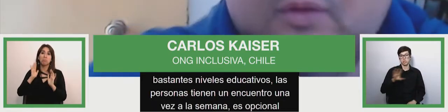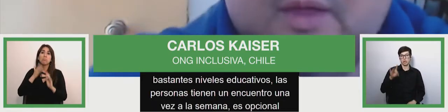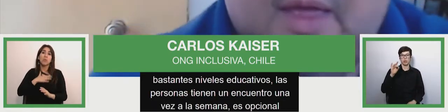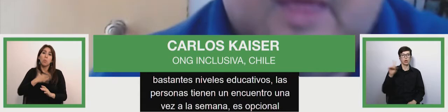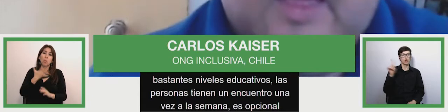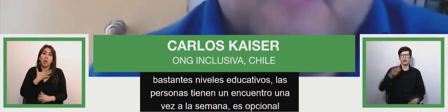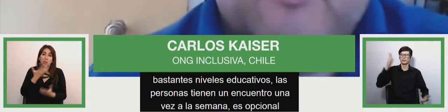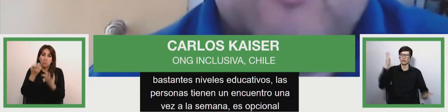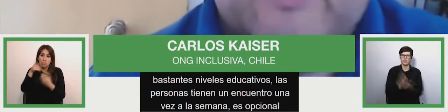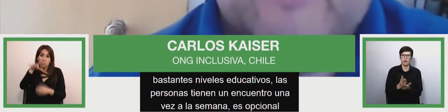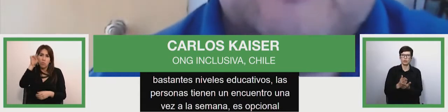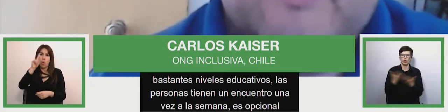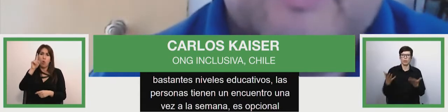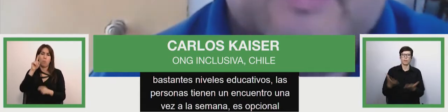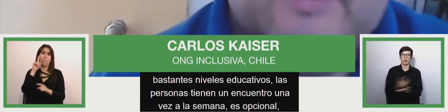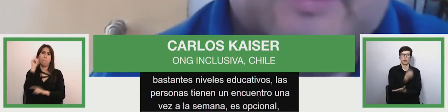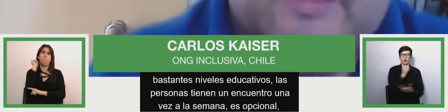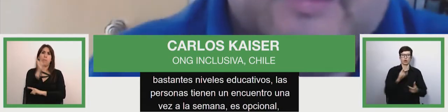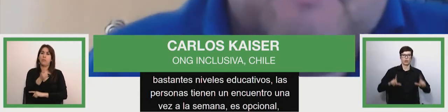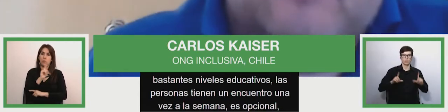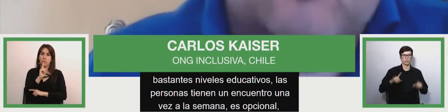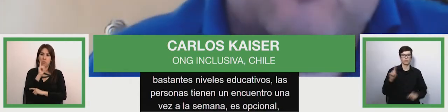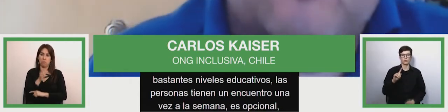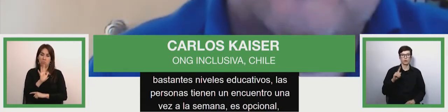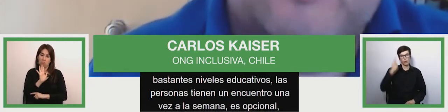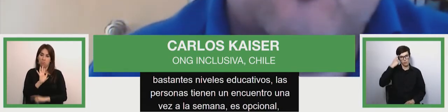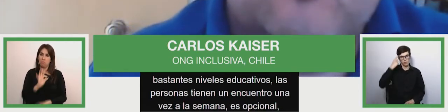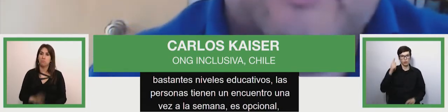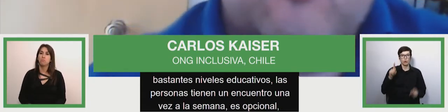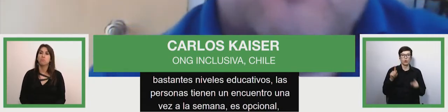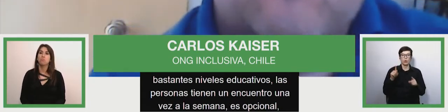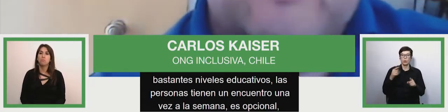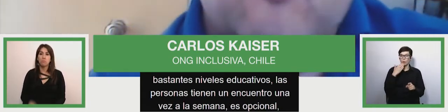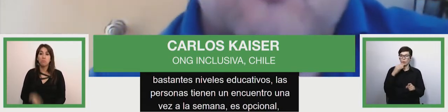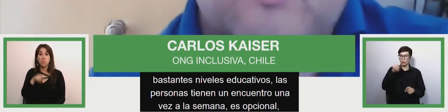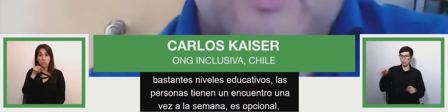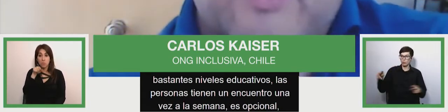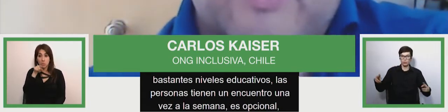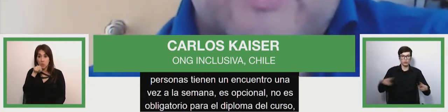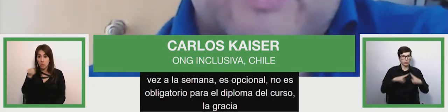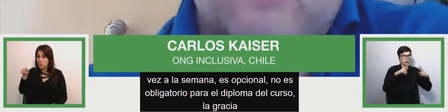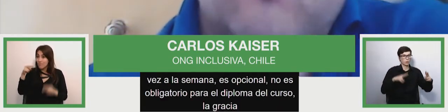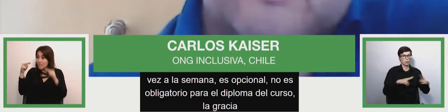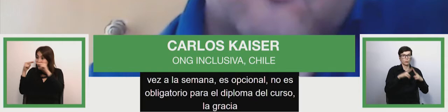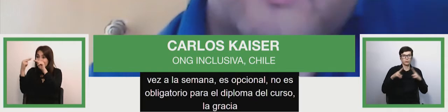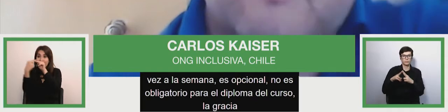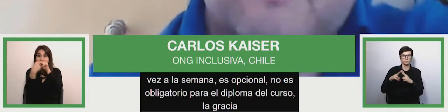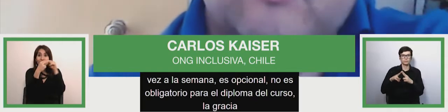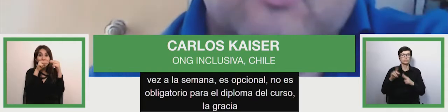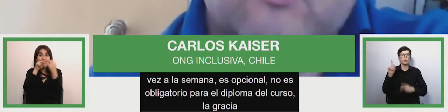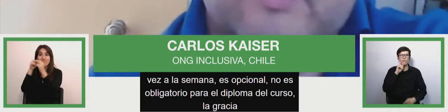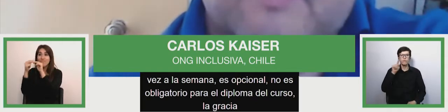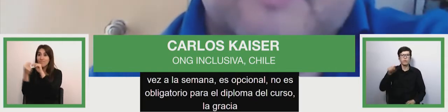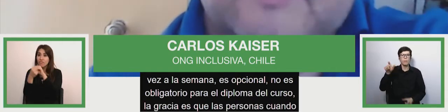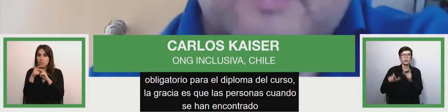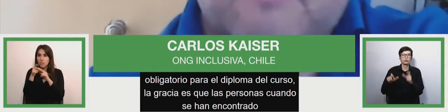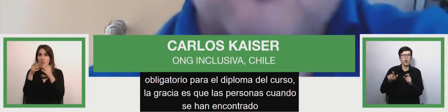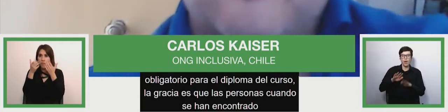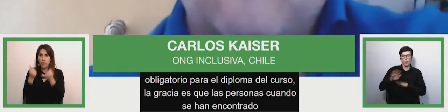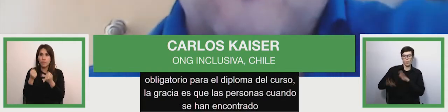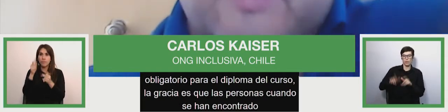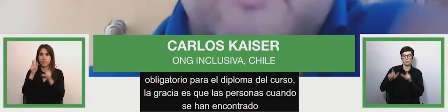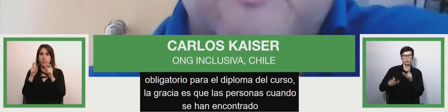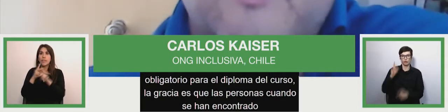curso pero la gracia es que las personas cuando se han encontrado hemos tenido a cuidadoras de personas con discapacidad